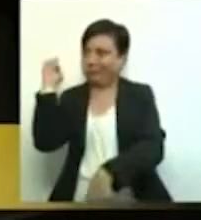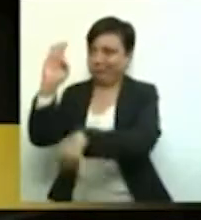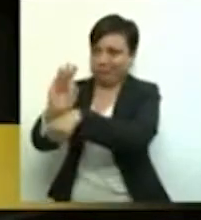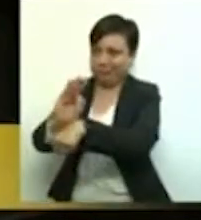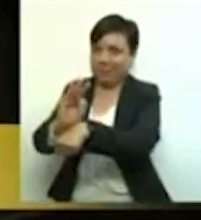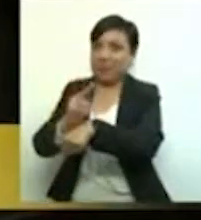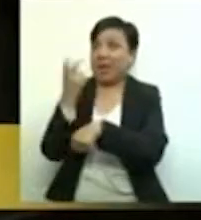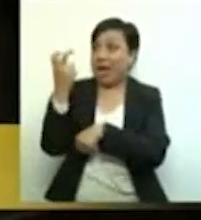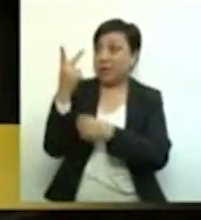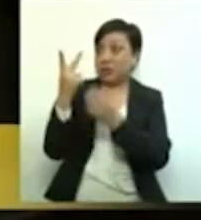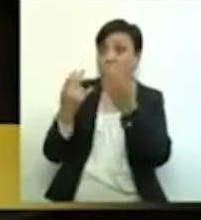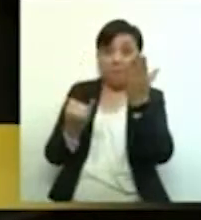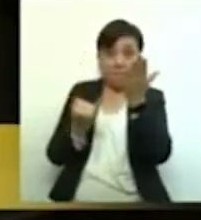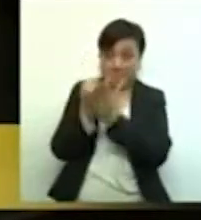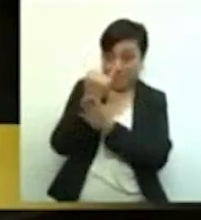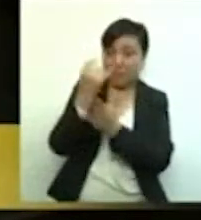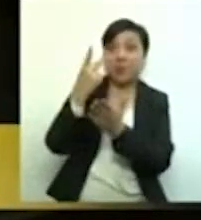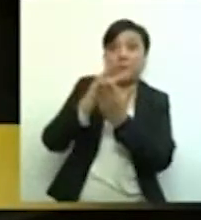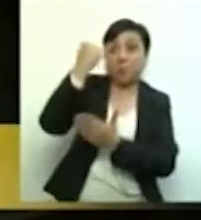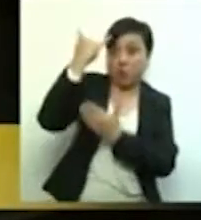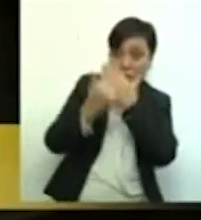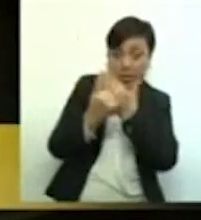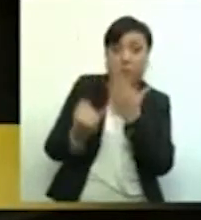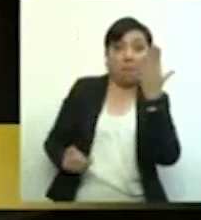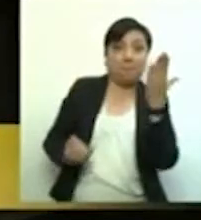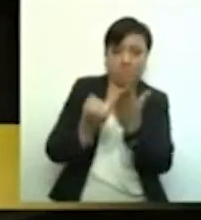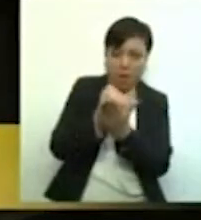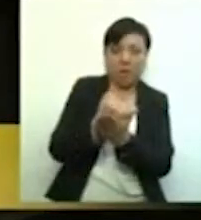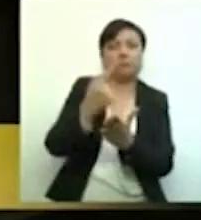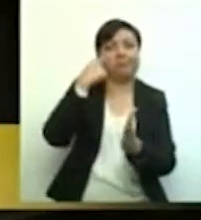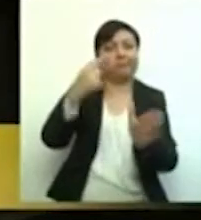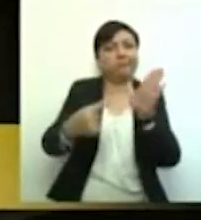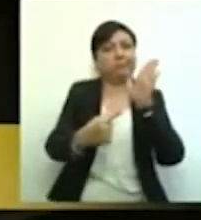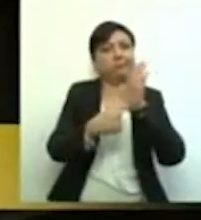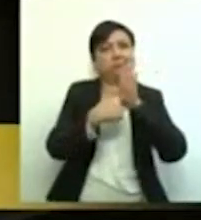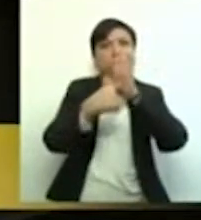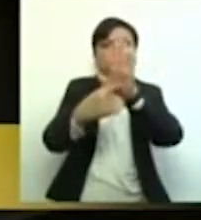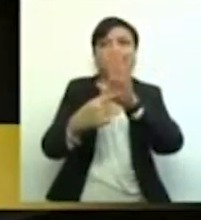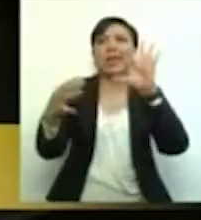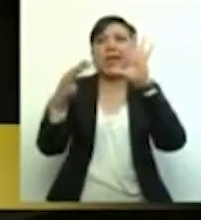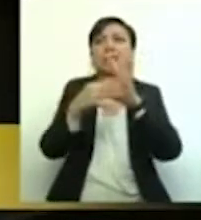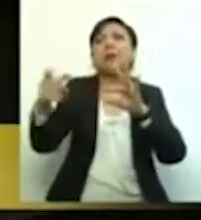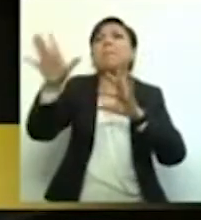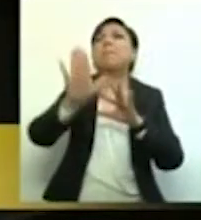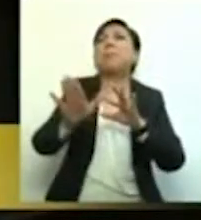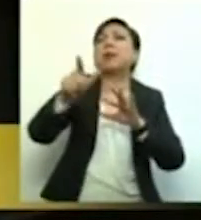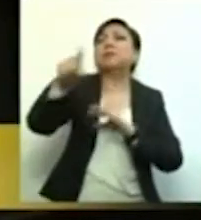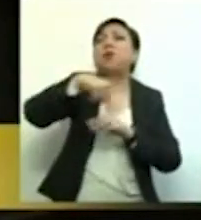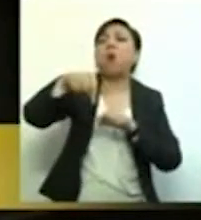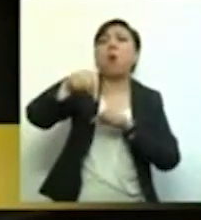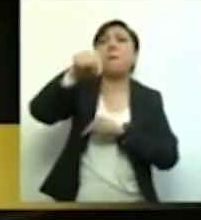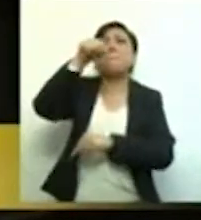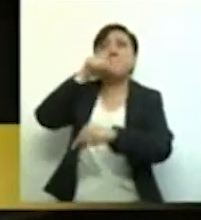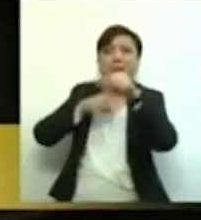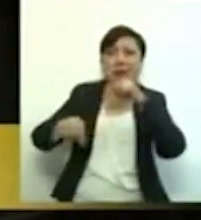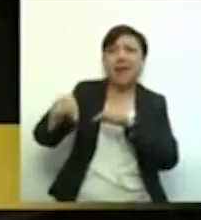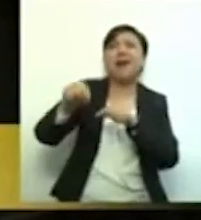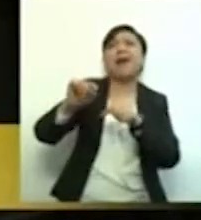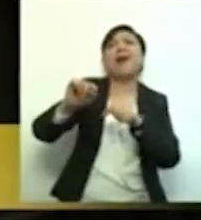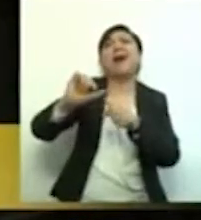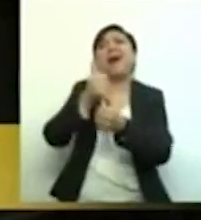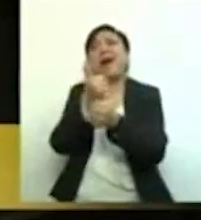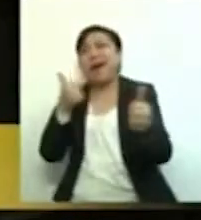Este dictamen, que insisto en señalarlo, significa un retroceso en ciencia, salud,